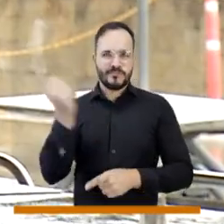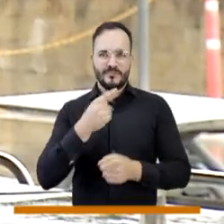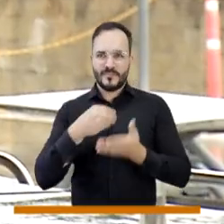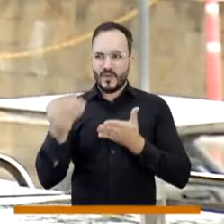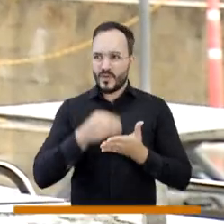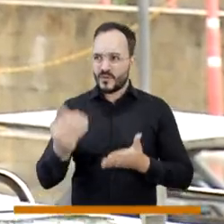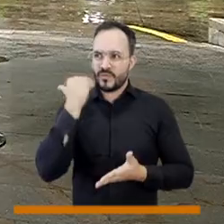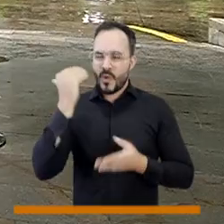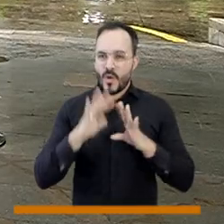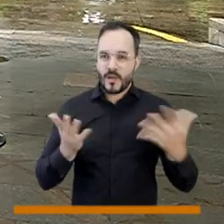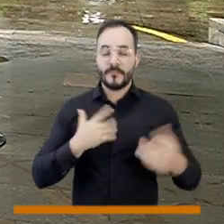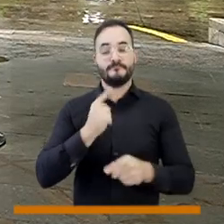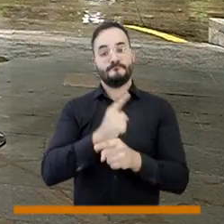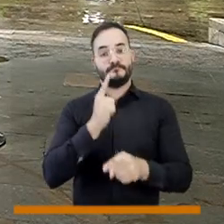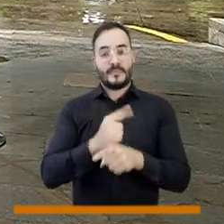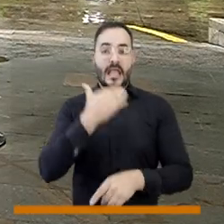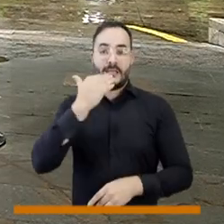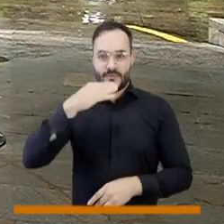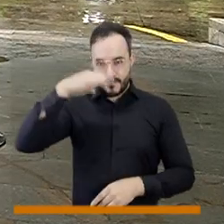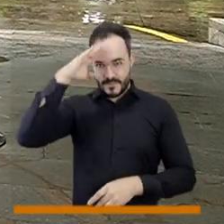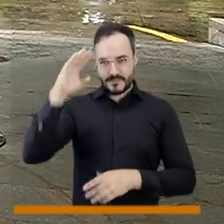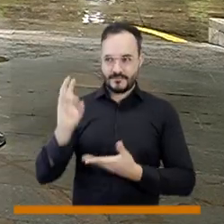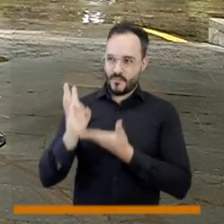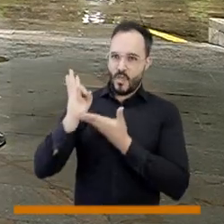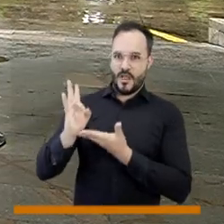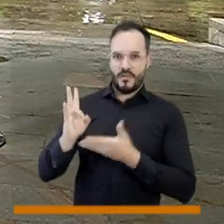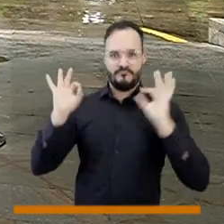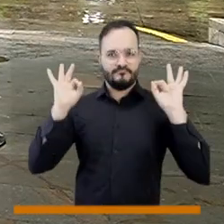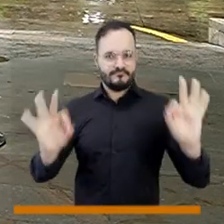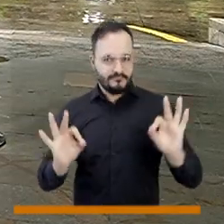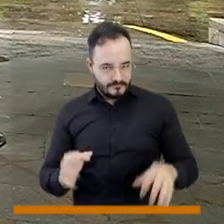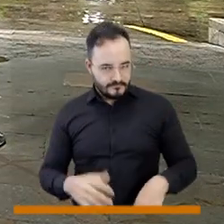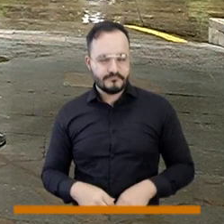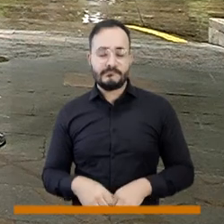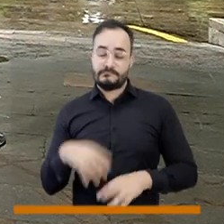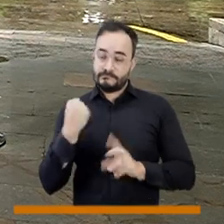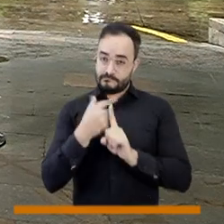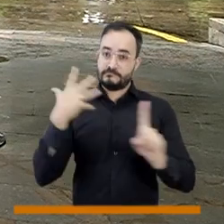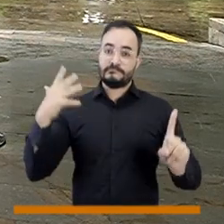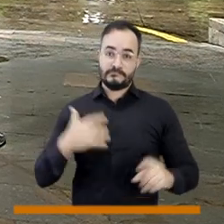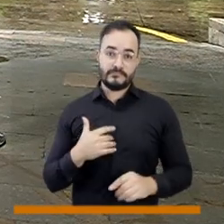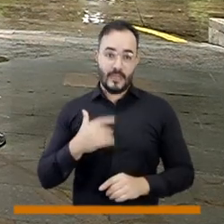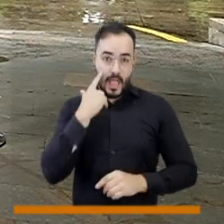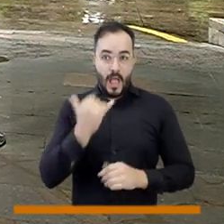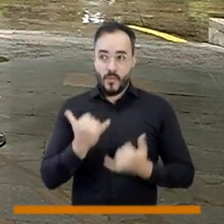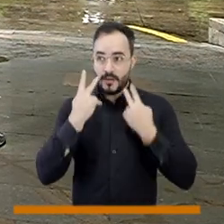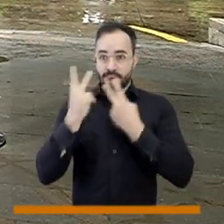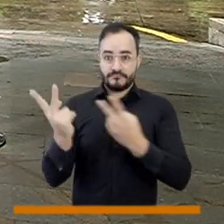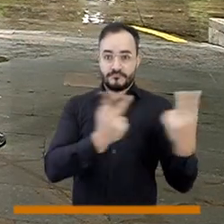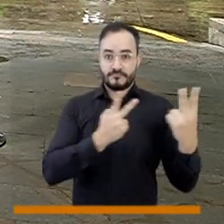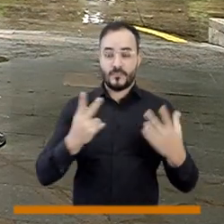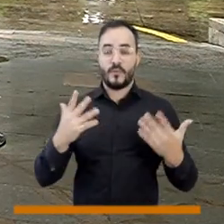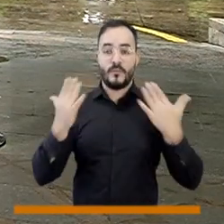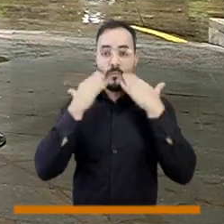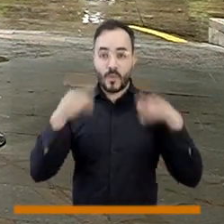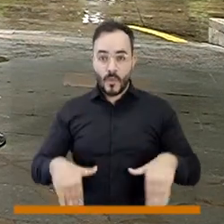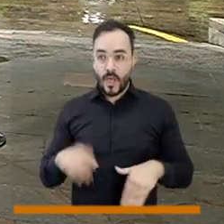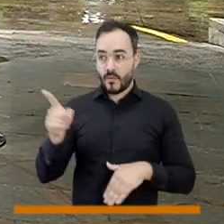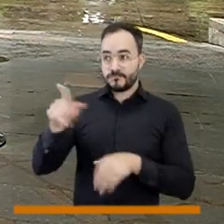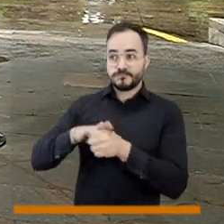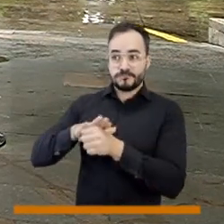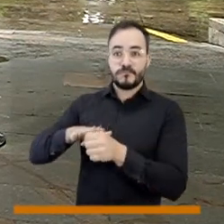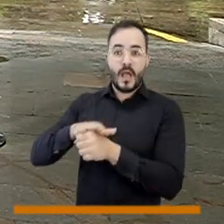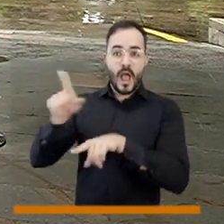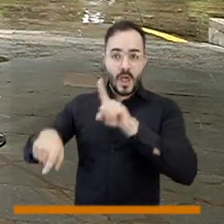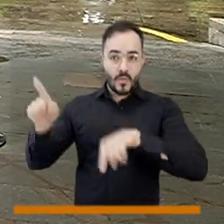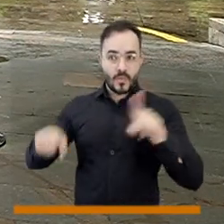maravilloso y que Medellín sea modelo además de un barrio como Salvador que también es muy significativo no solo pues no está pasando en el poblado sino en los